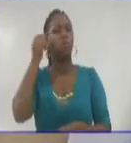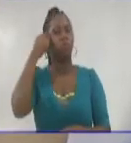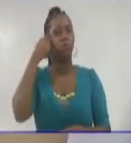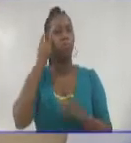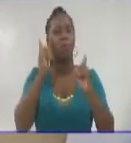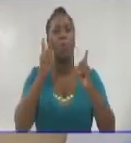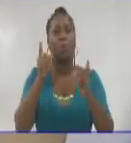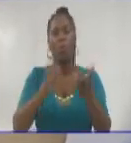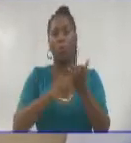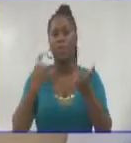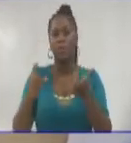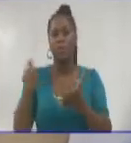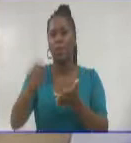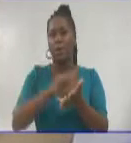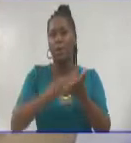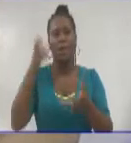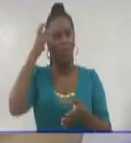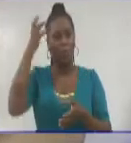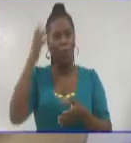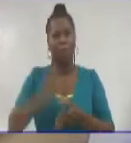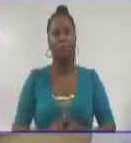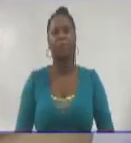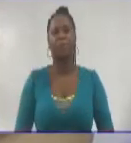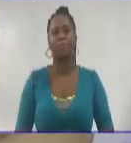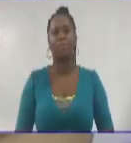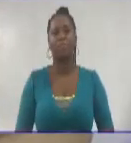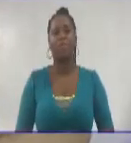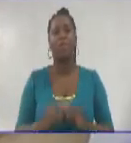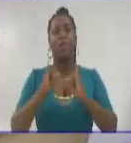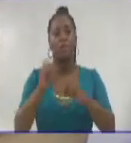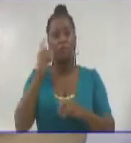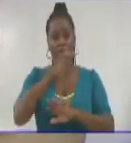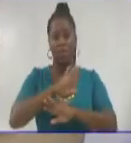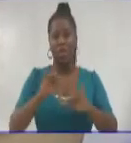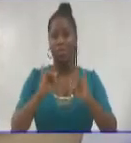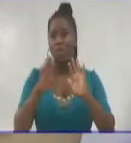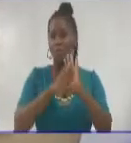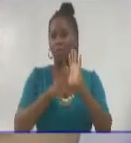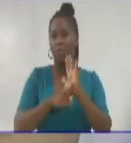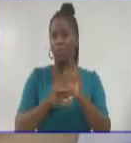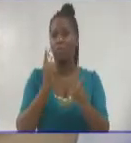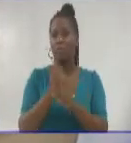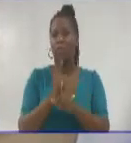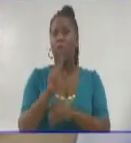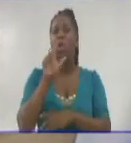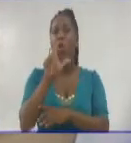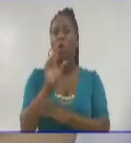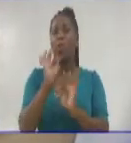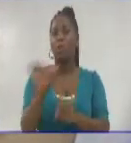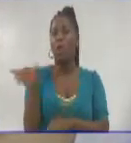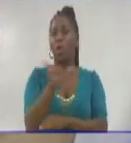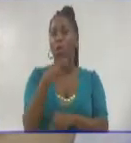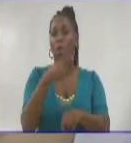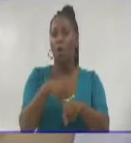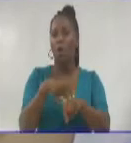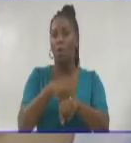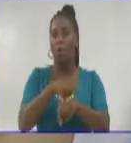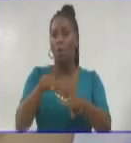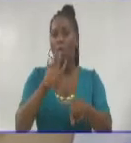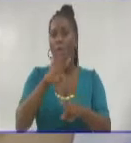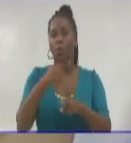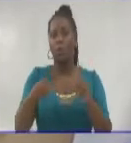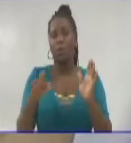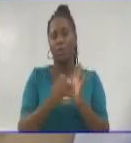locales del Poder Popular. De esta manera finaliza el informativo a tiempo seguros del reencuentro el próximo lunes justo a la misma hora, 4 y 30